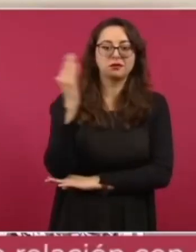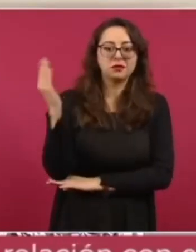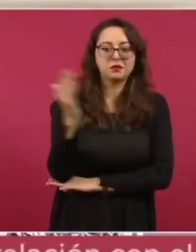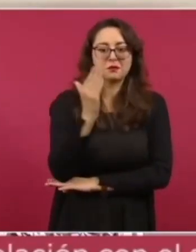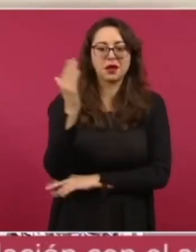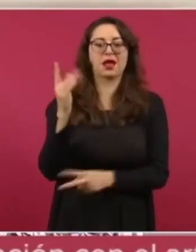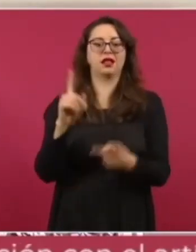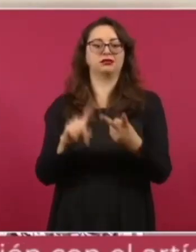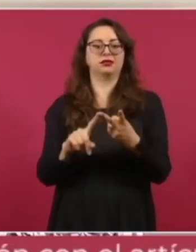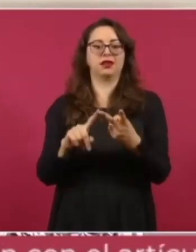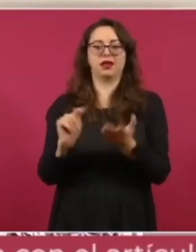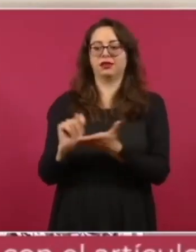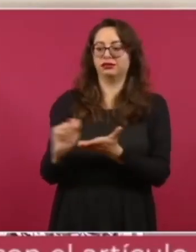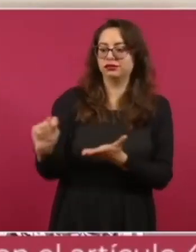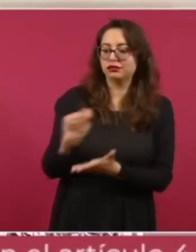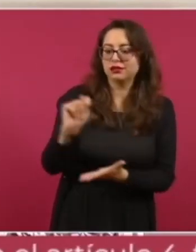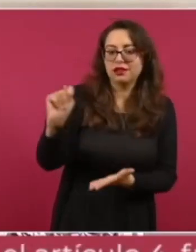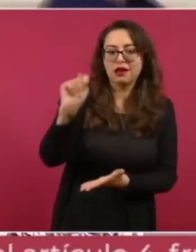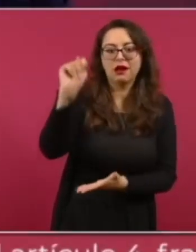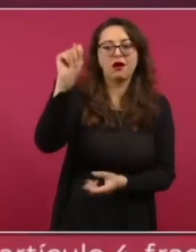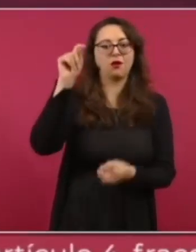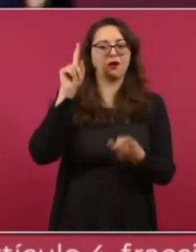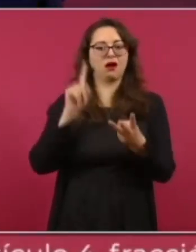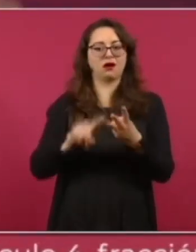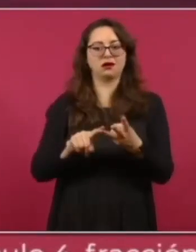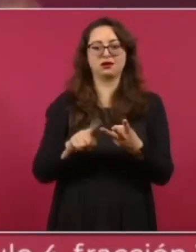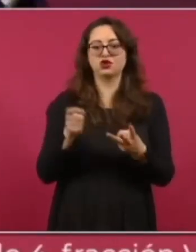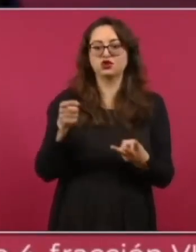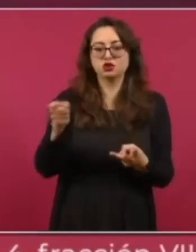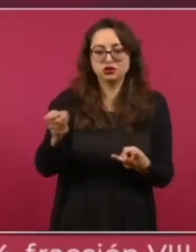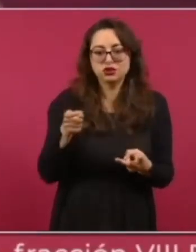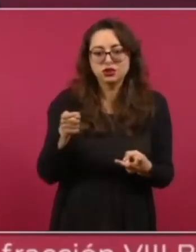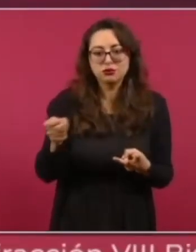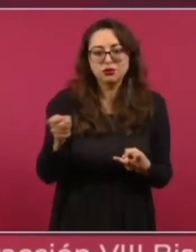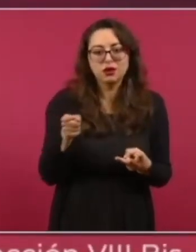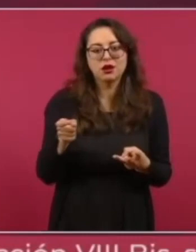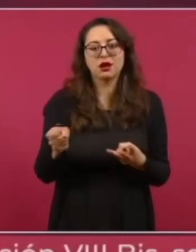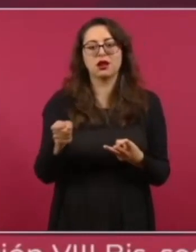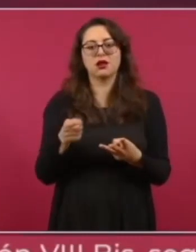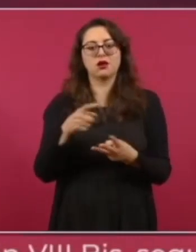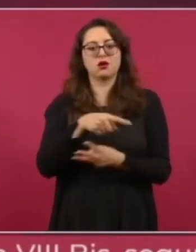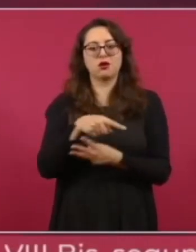de Xochimilco, donde había más